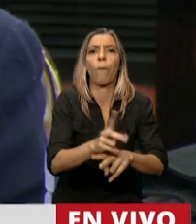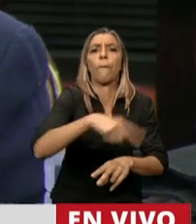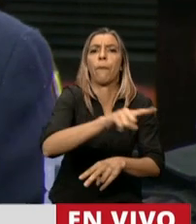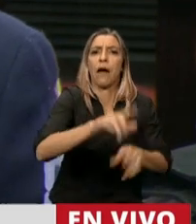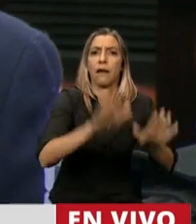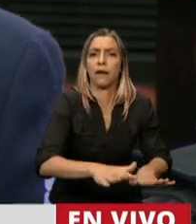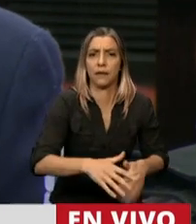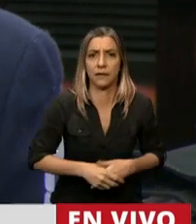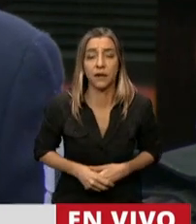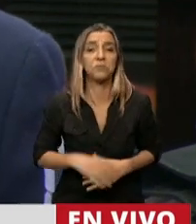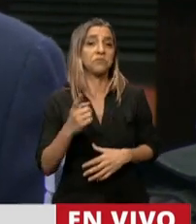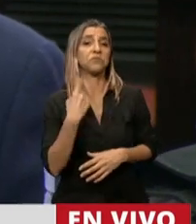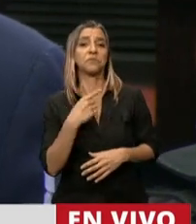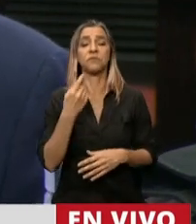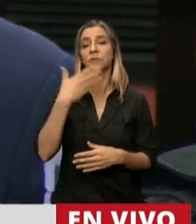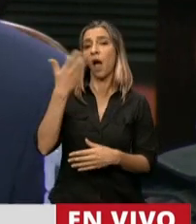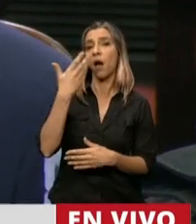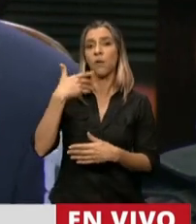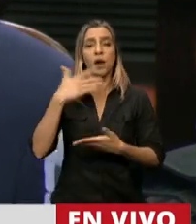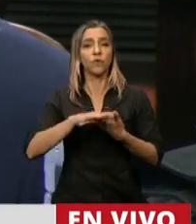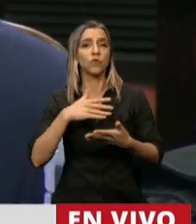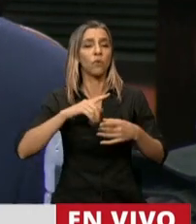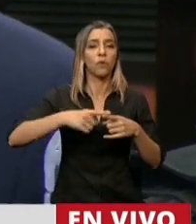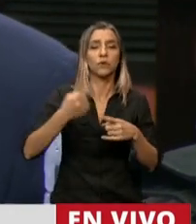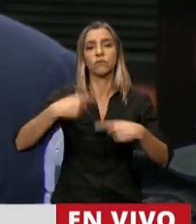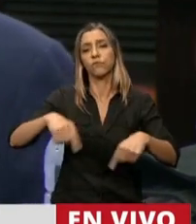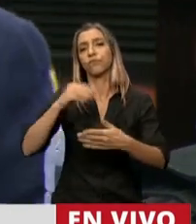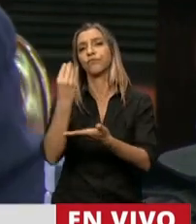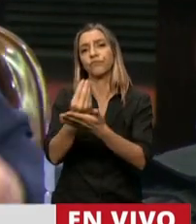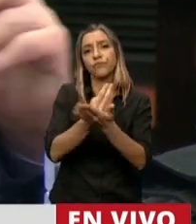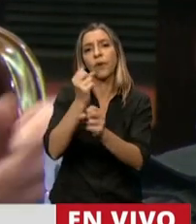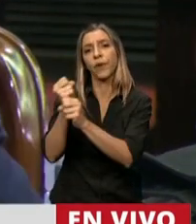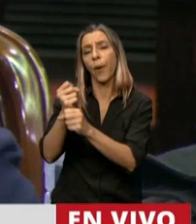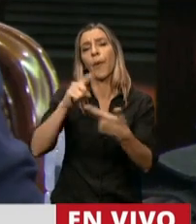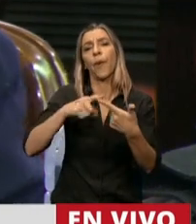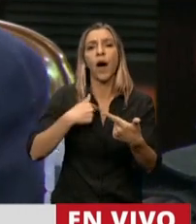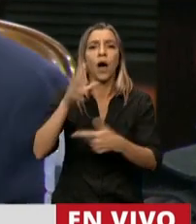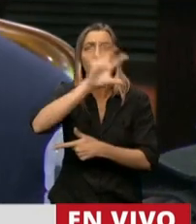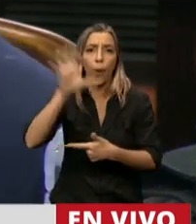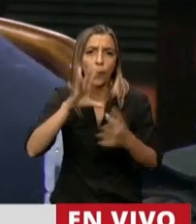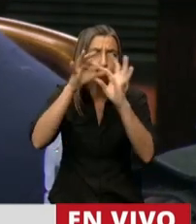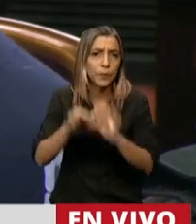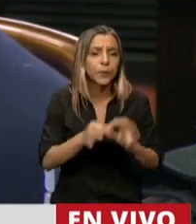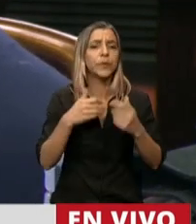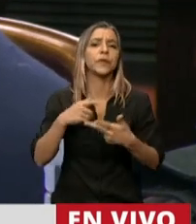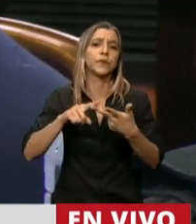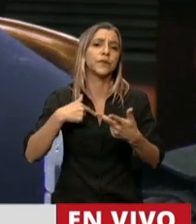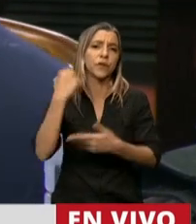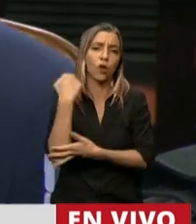que decimos todo el tiempo en el imaginario político argentino, empleo, agregación de valor, federalismo, sostenibilidad,